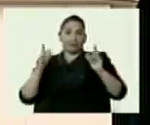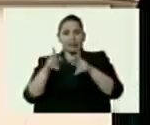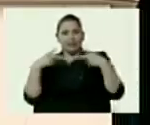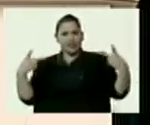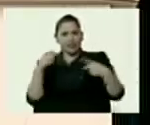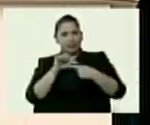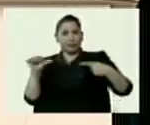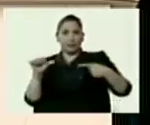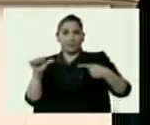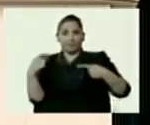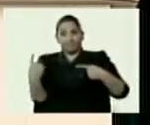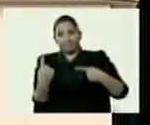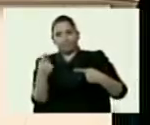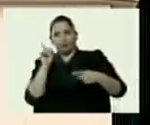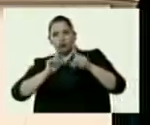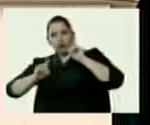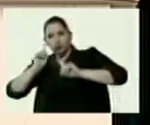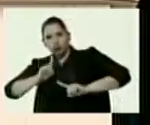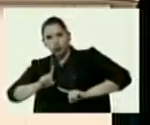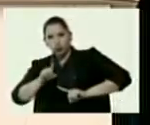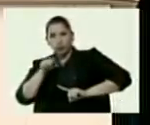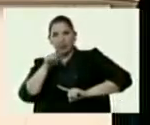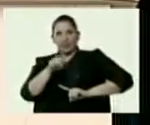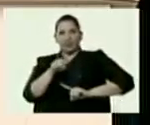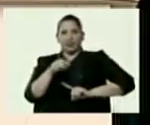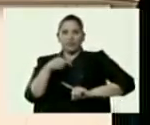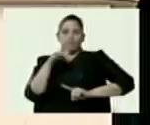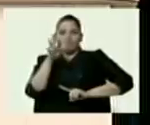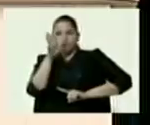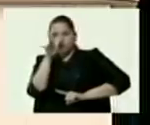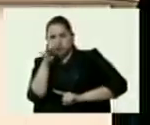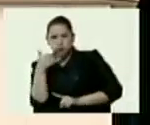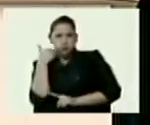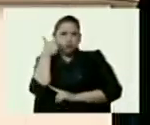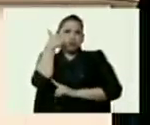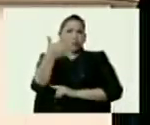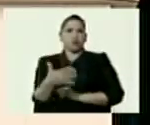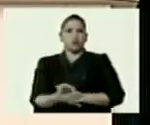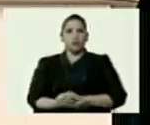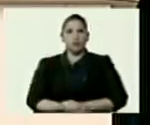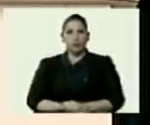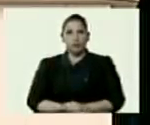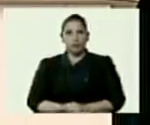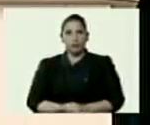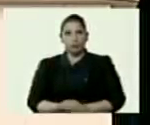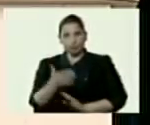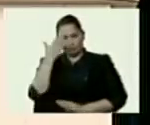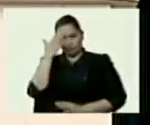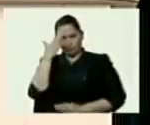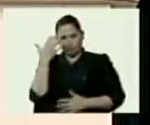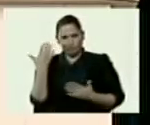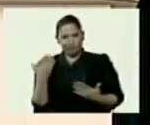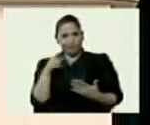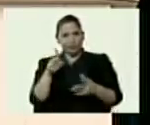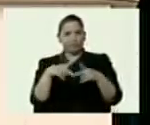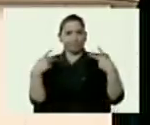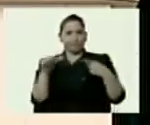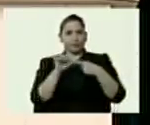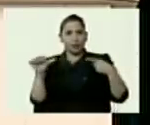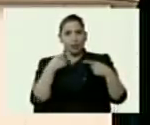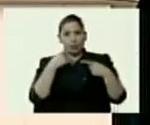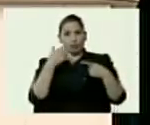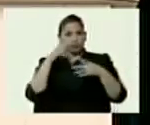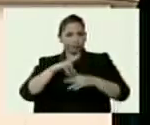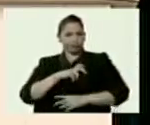no solamente es mentira sino que es una burda mentira. Claro, ayer la revista Semana dijo qué